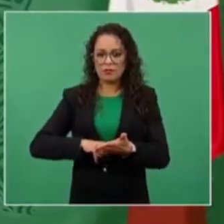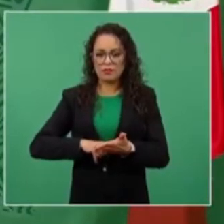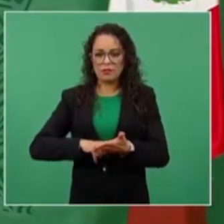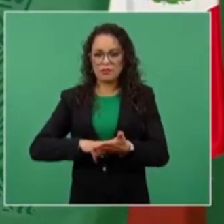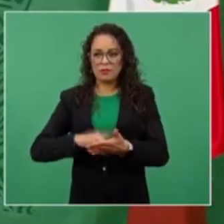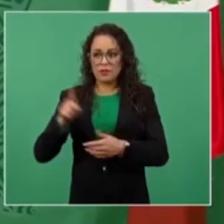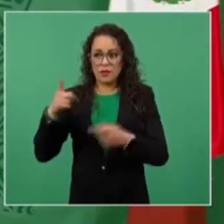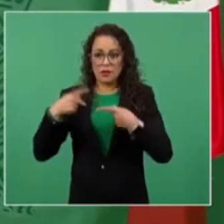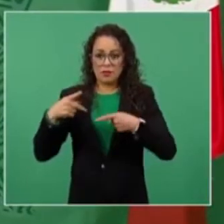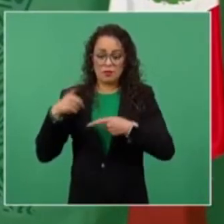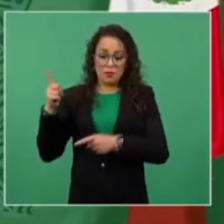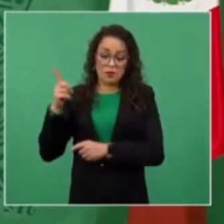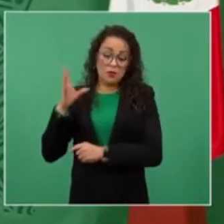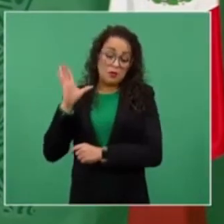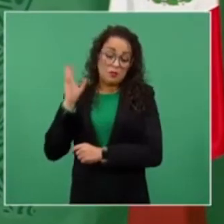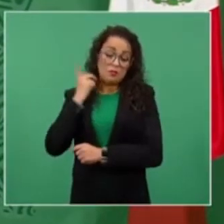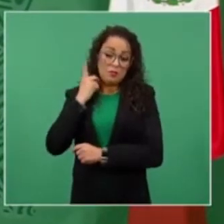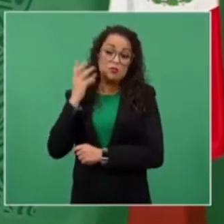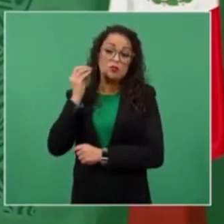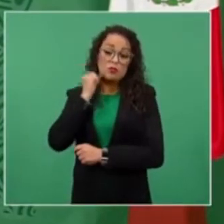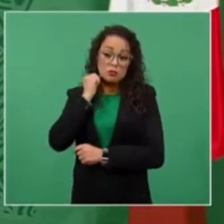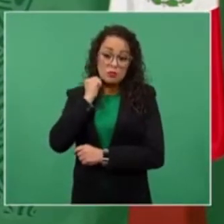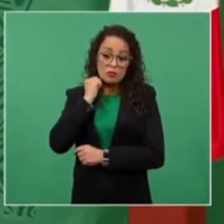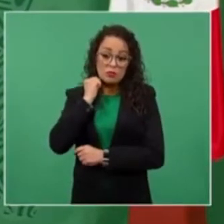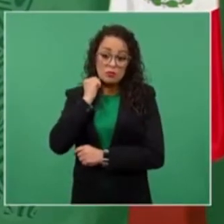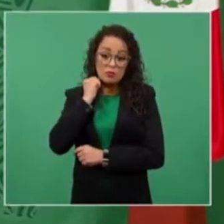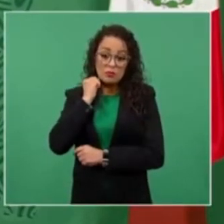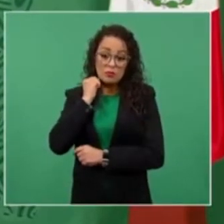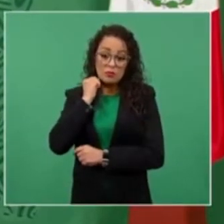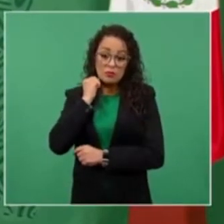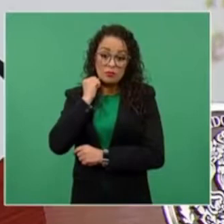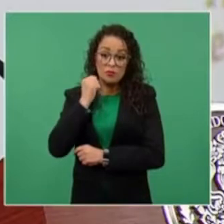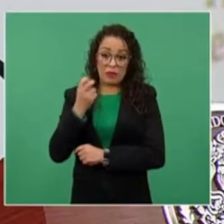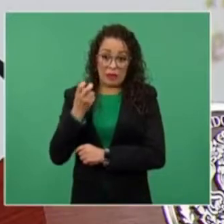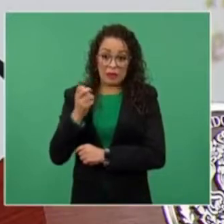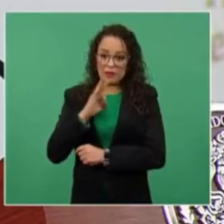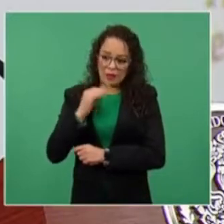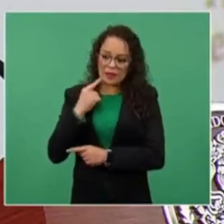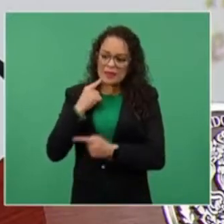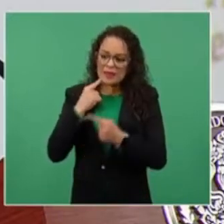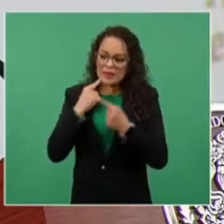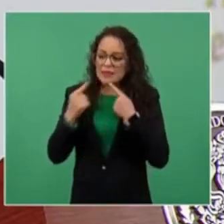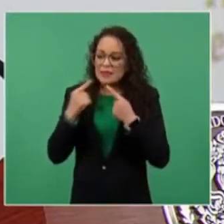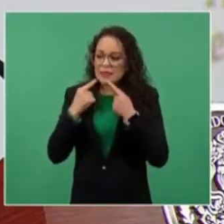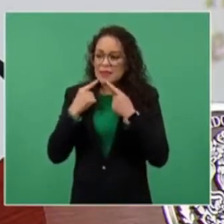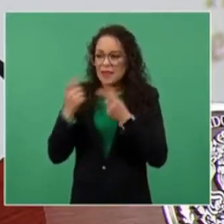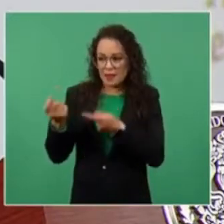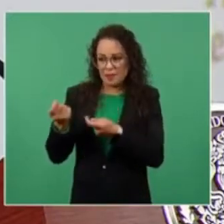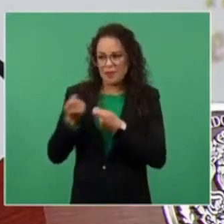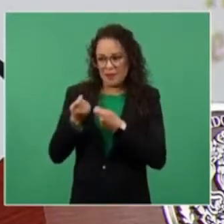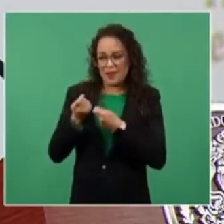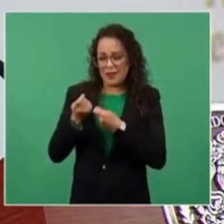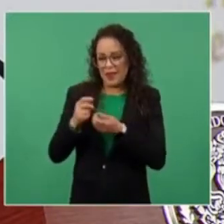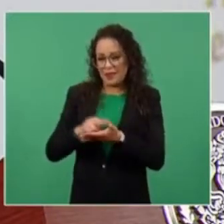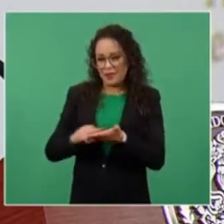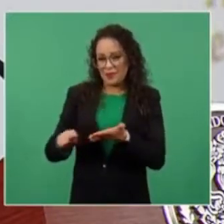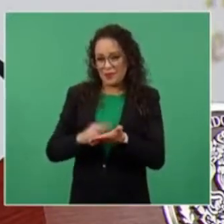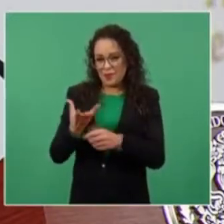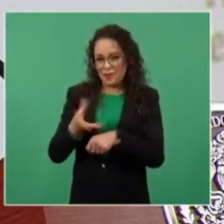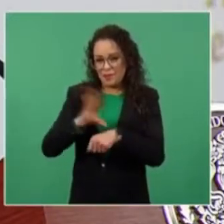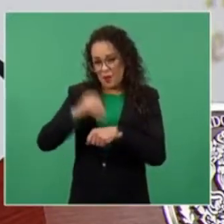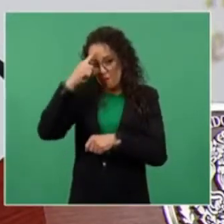negociar ese oficio de autorización para banquetas y calles